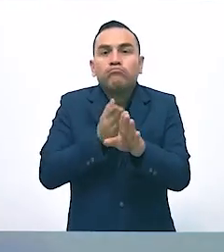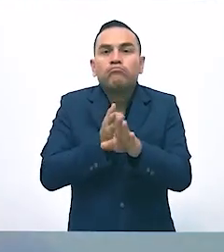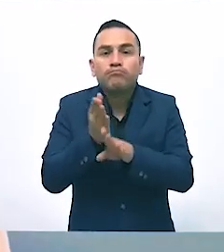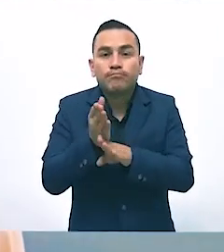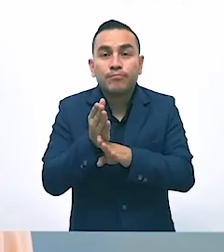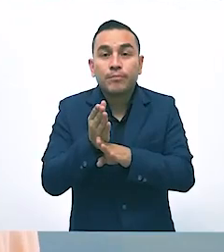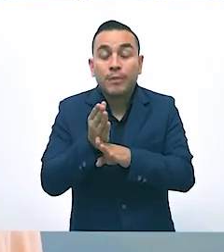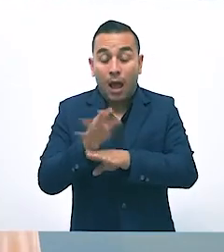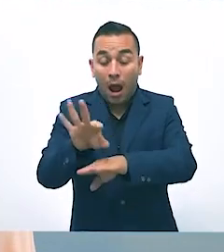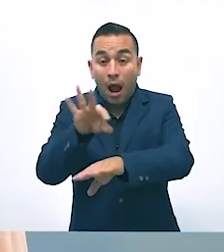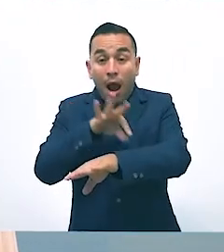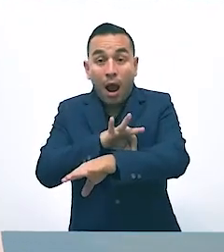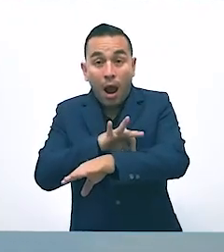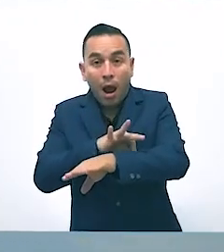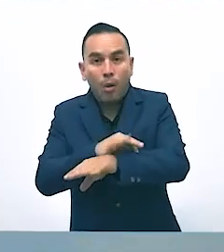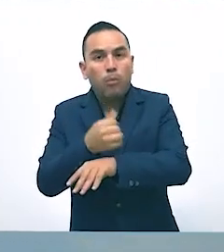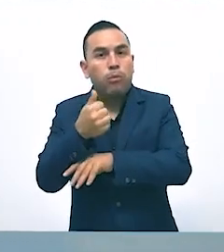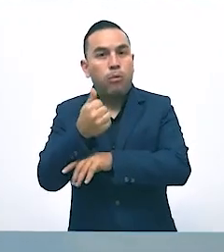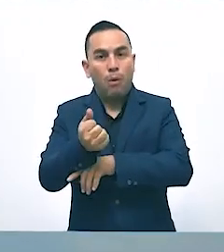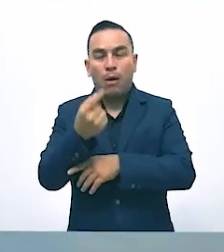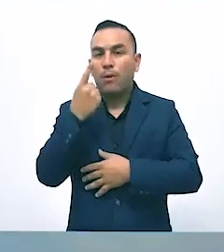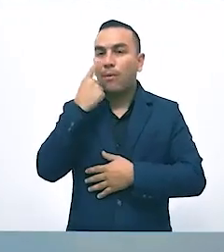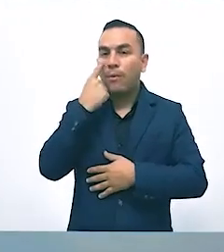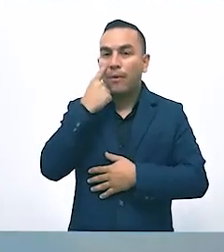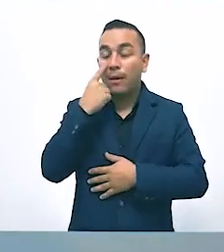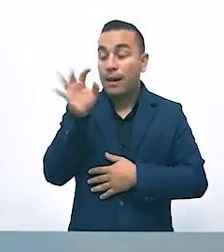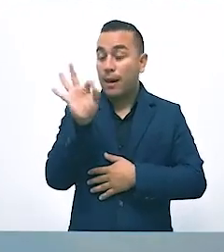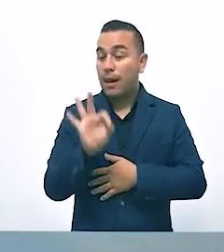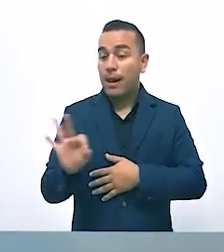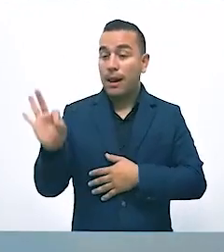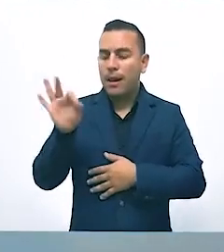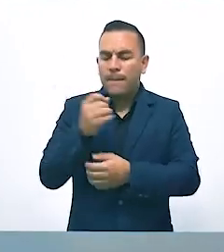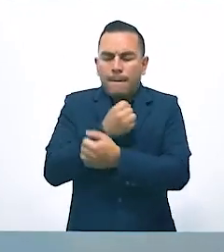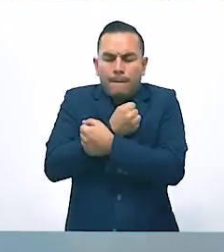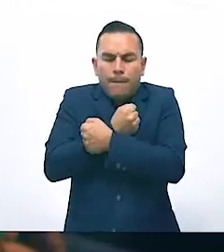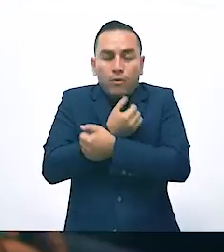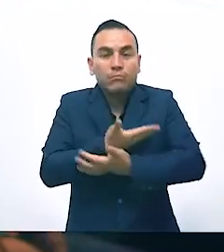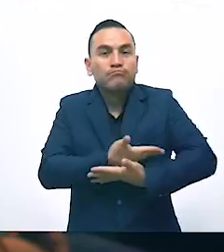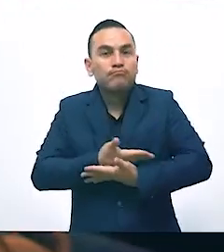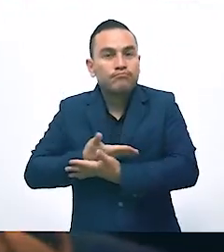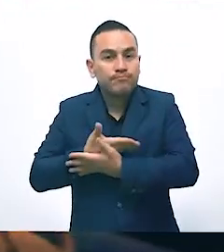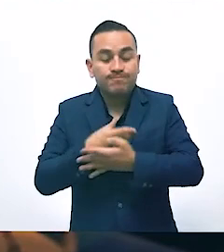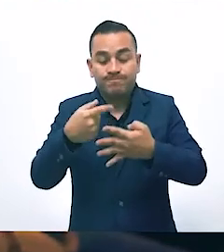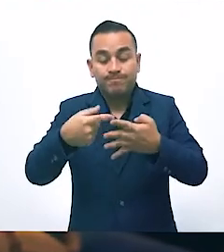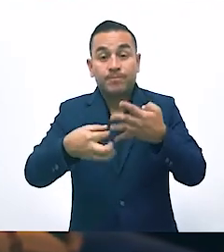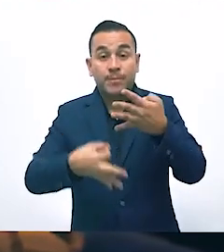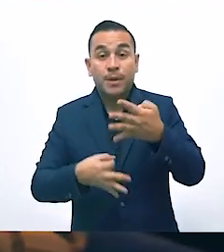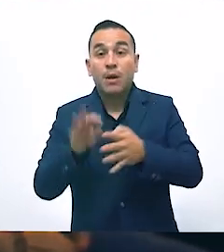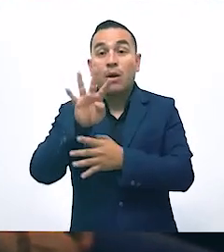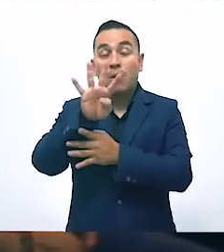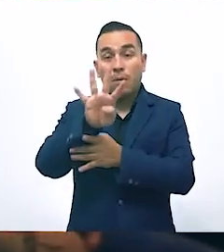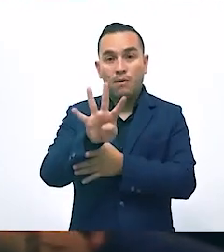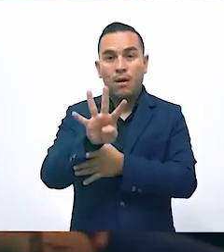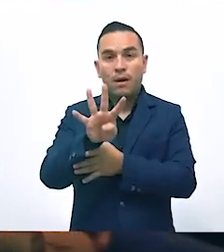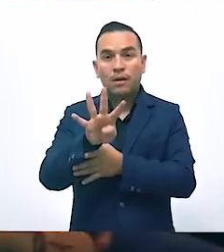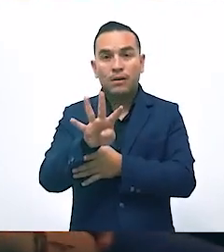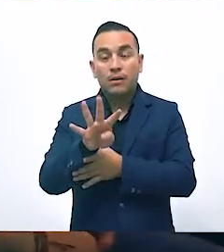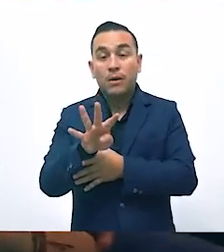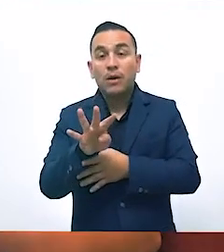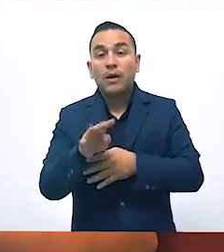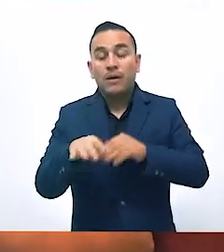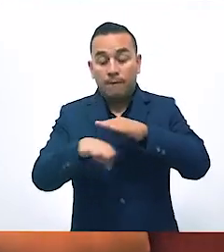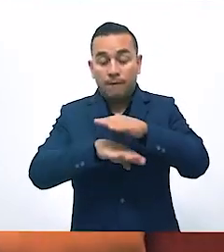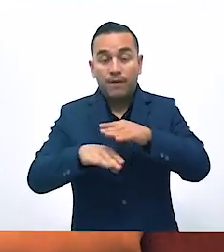lograr así una experiencia de parto positiva y un cuidado cariñoso y sensible para el recién nacido. La ley tiene cuatro principios. La